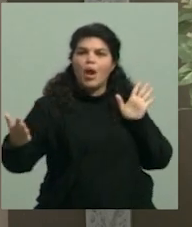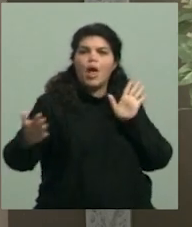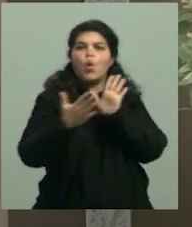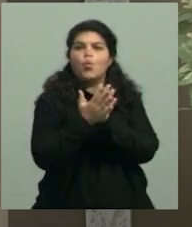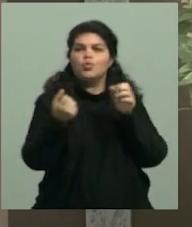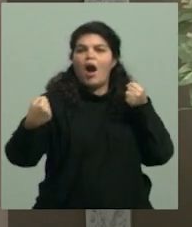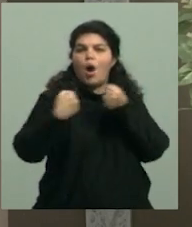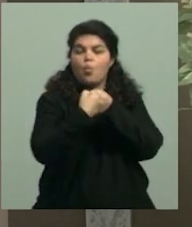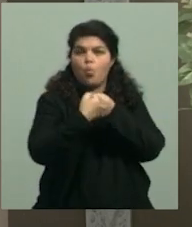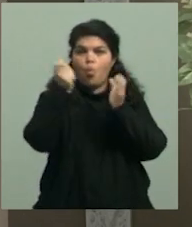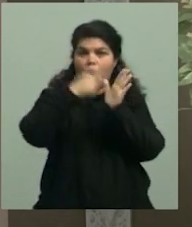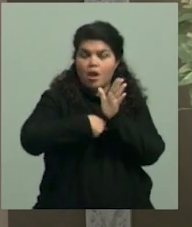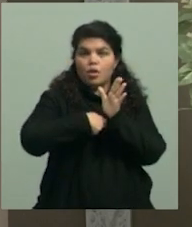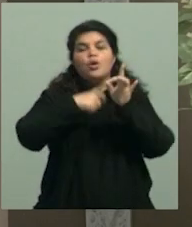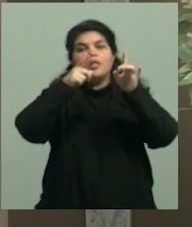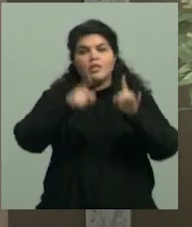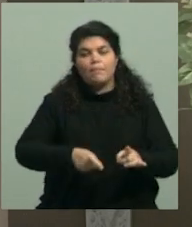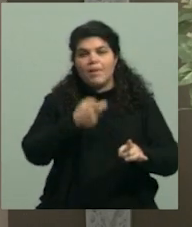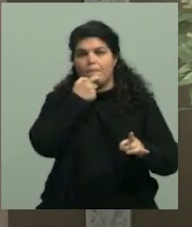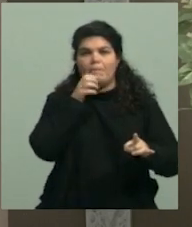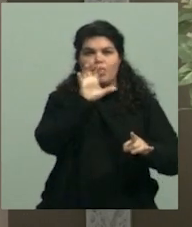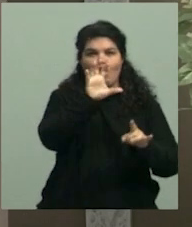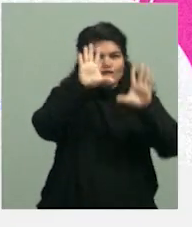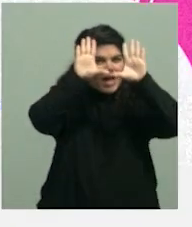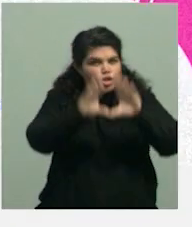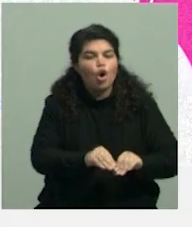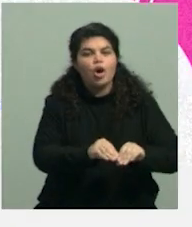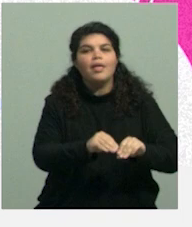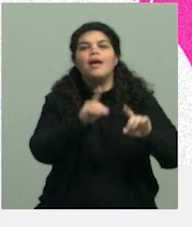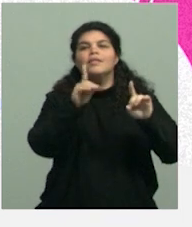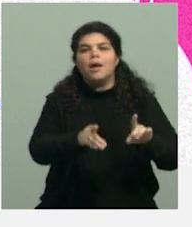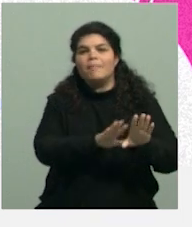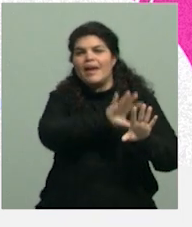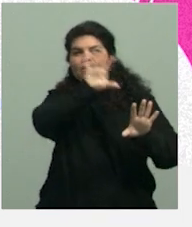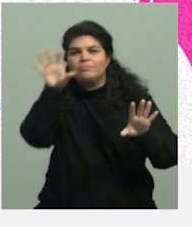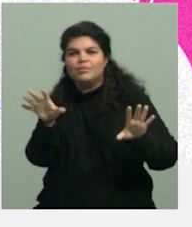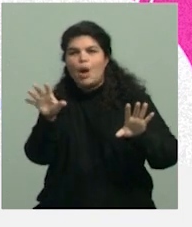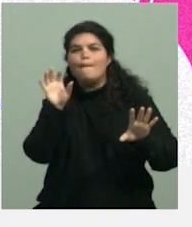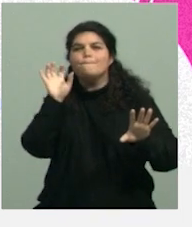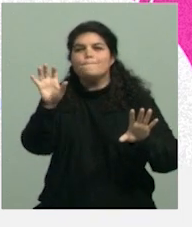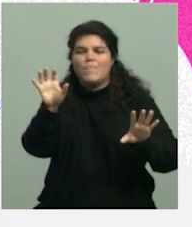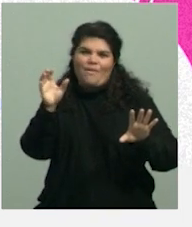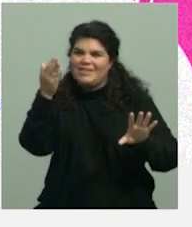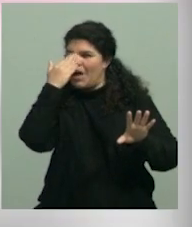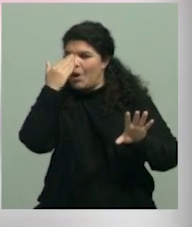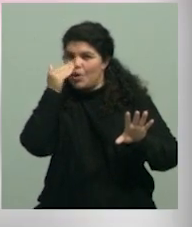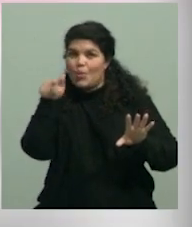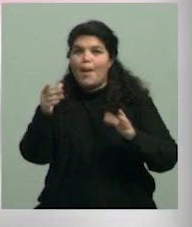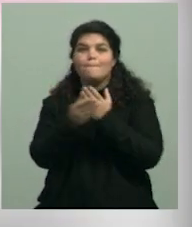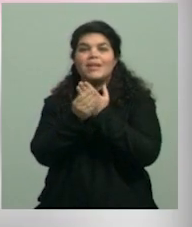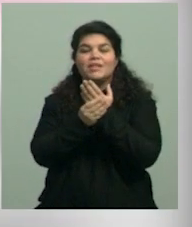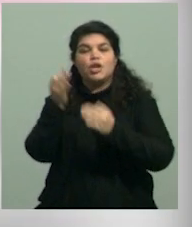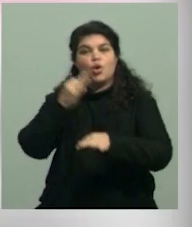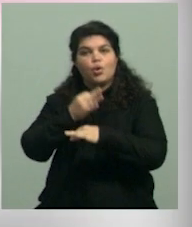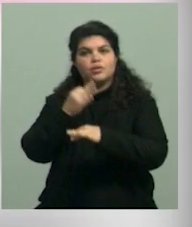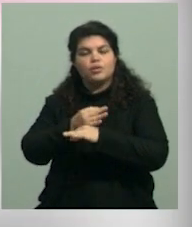la provincia de Mendoza, llegando hasta la hermana provincia de Córdoba, a través de su Ministerio de Educación y de la Universidad